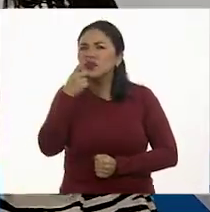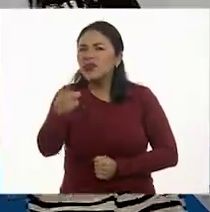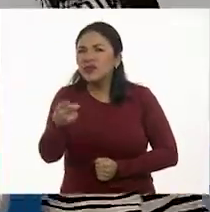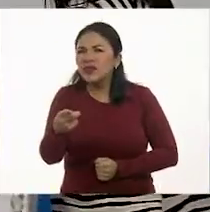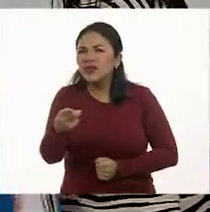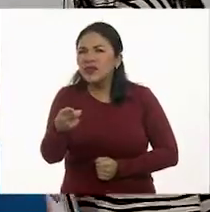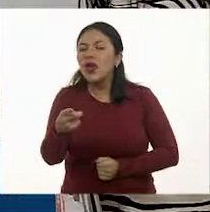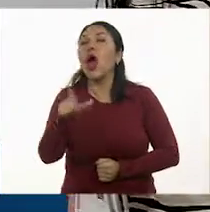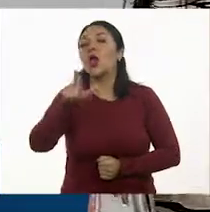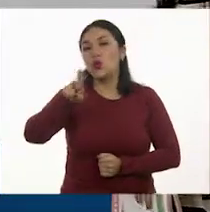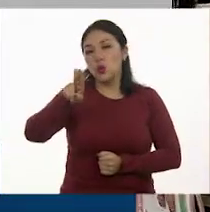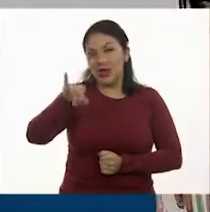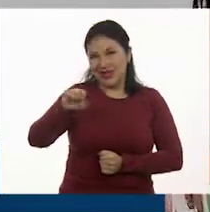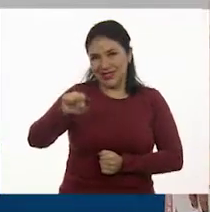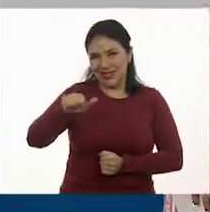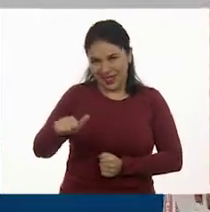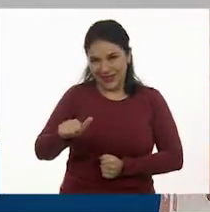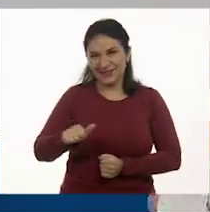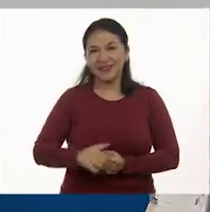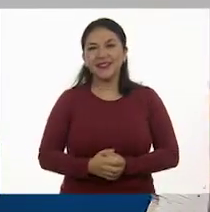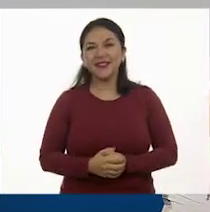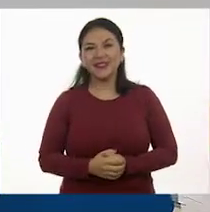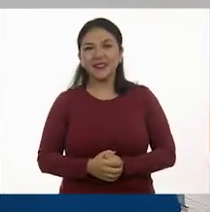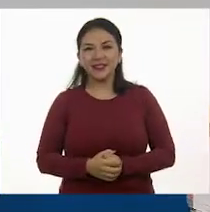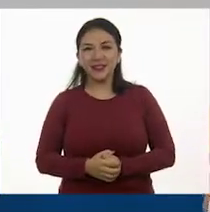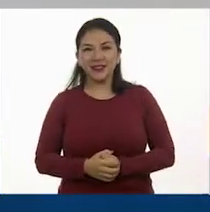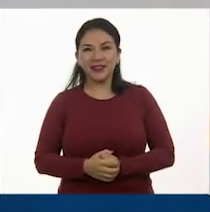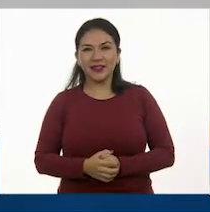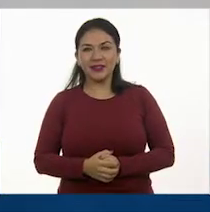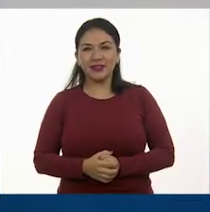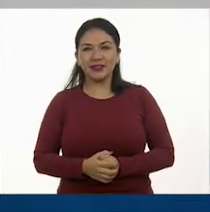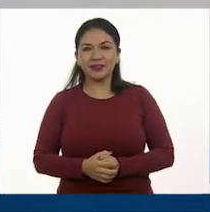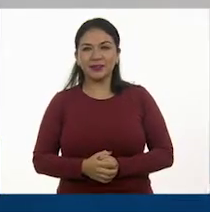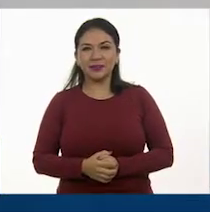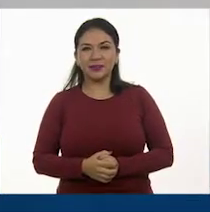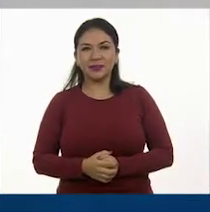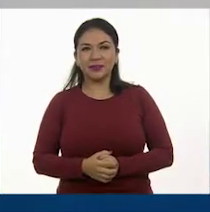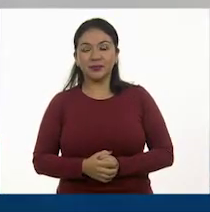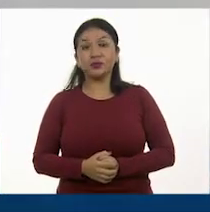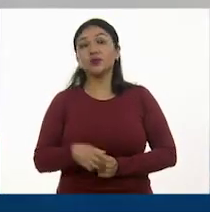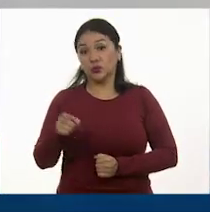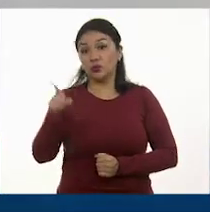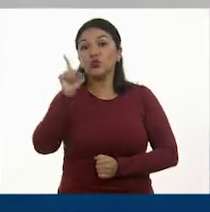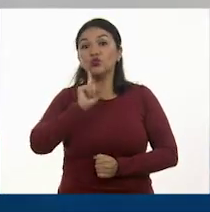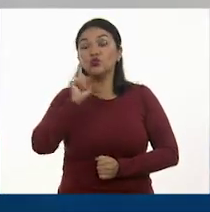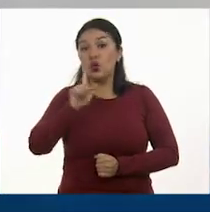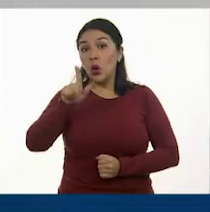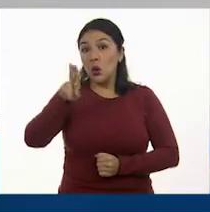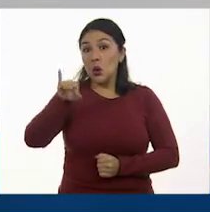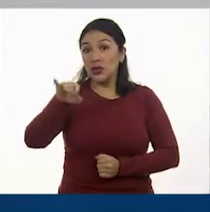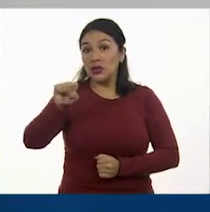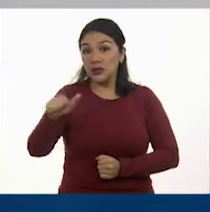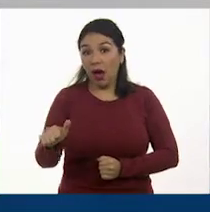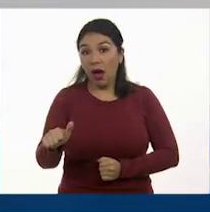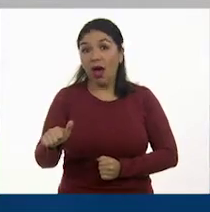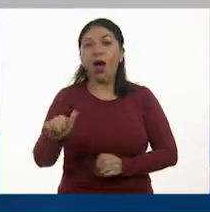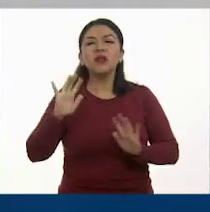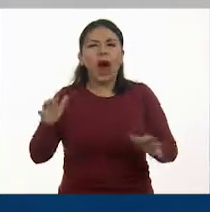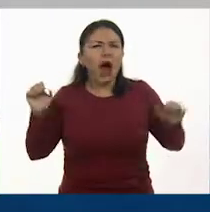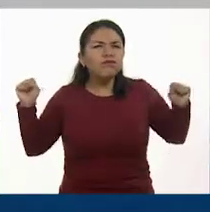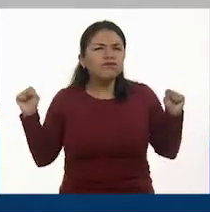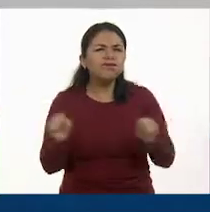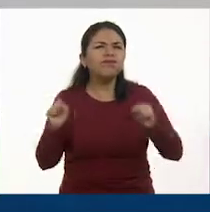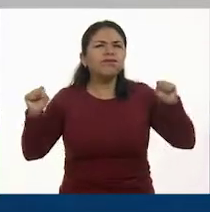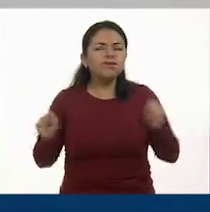Se llama Luisa. Muy bien, entonces, Luisa lleva recorrido